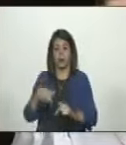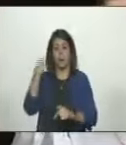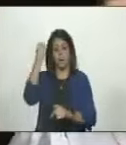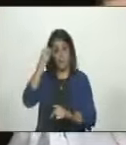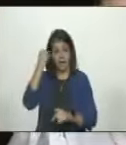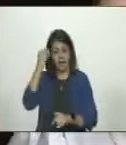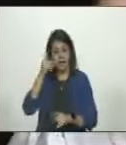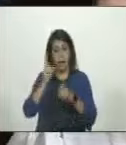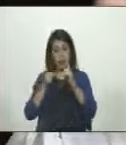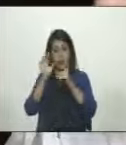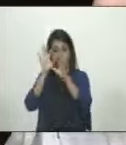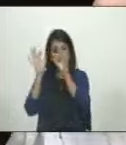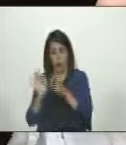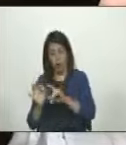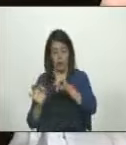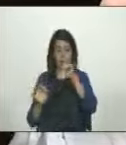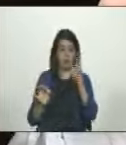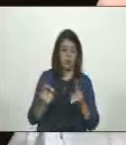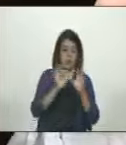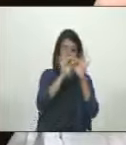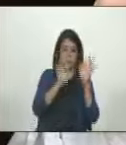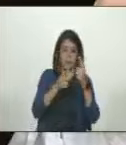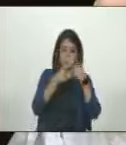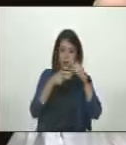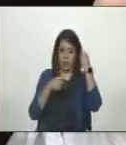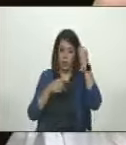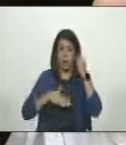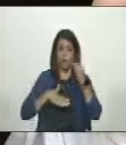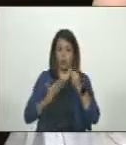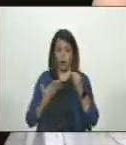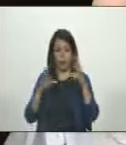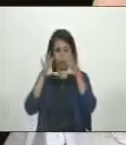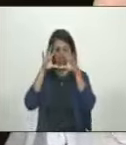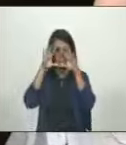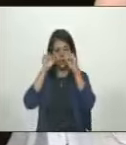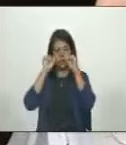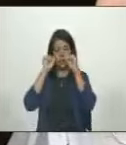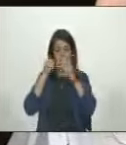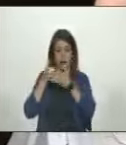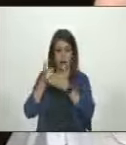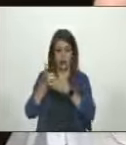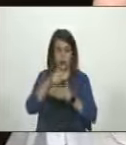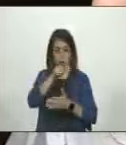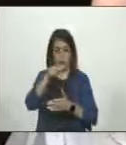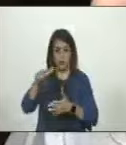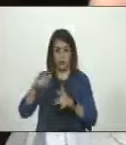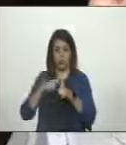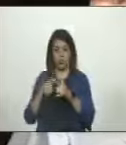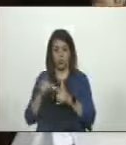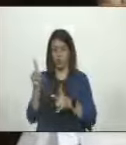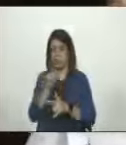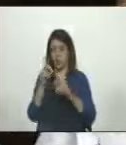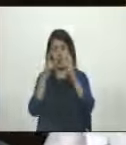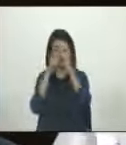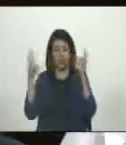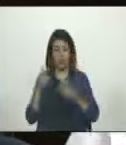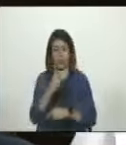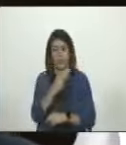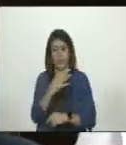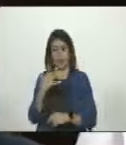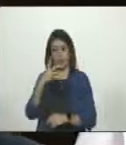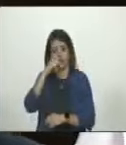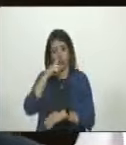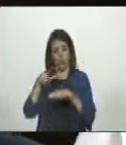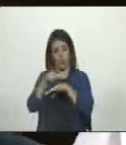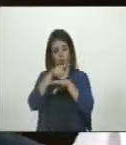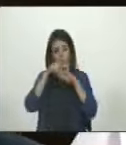piensan de una manera y que los que pensamos de otra pudimos entendernos en beneficio del ciudadano. Esto no es un tema de 25 años